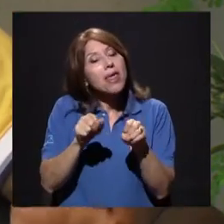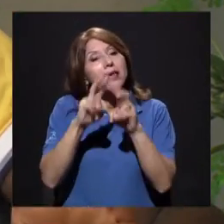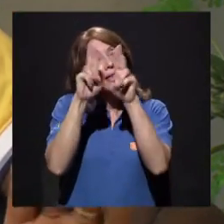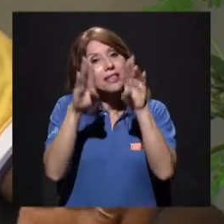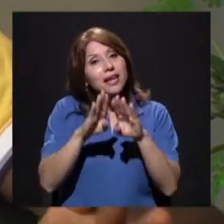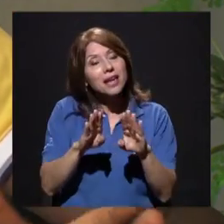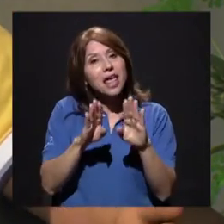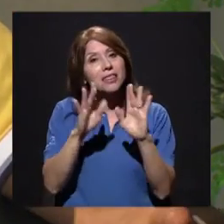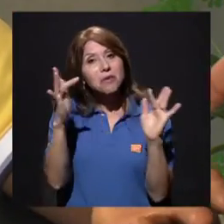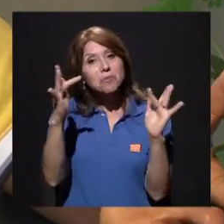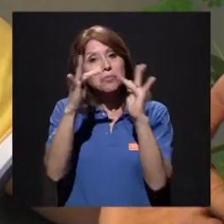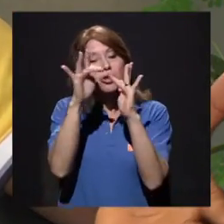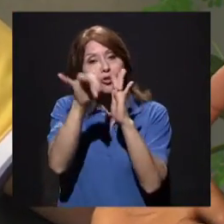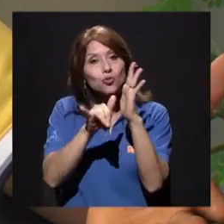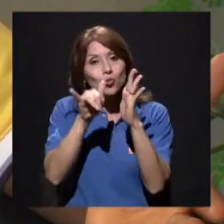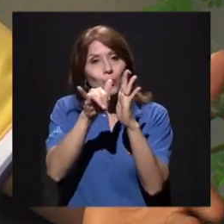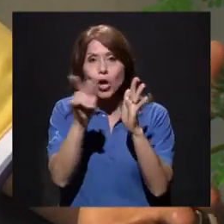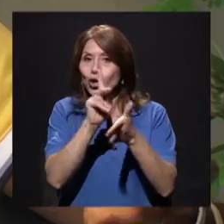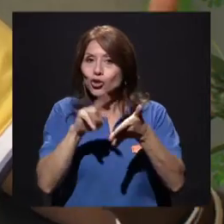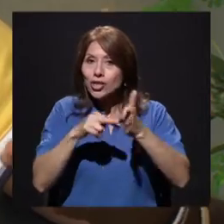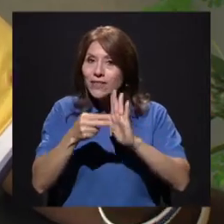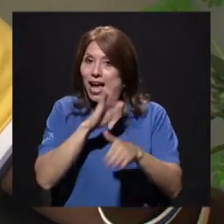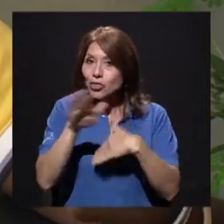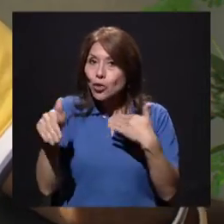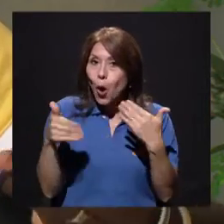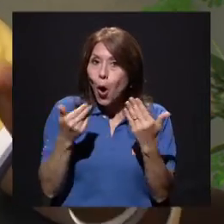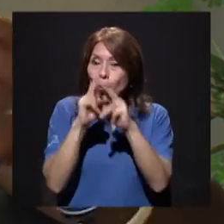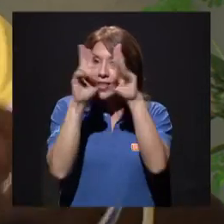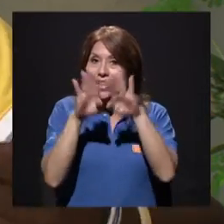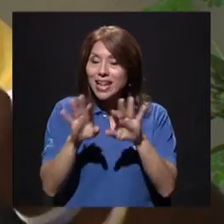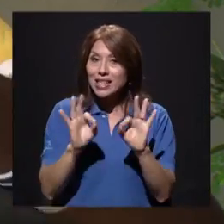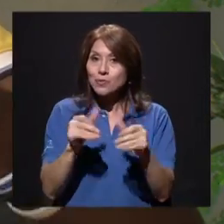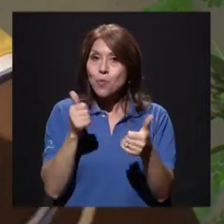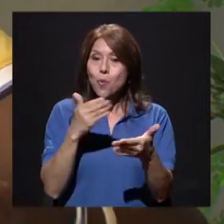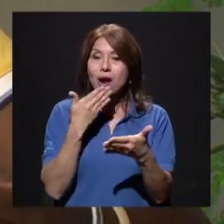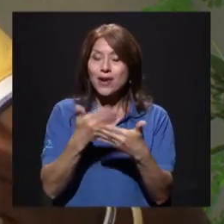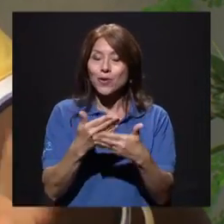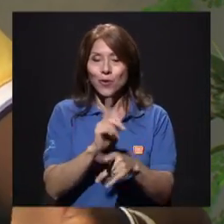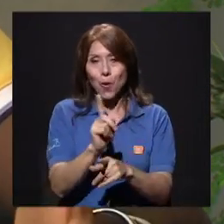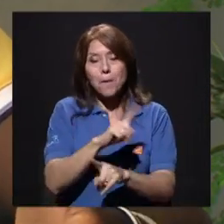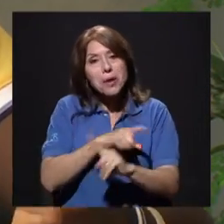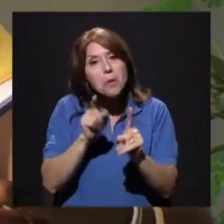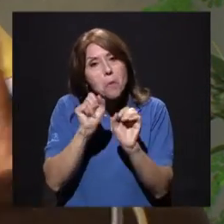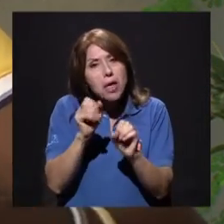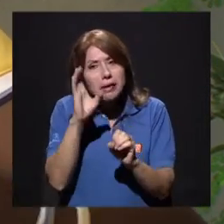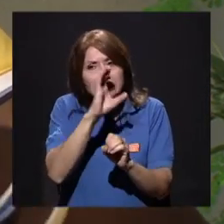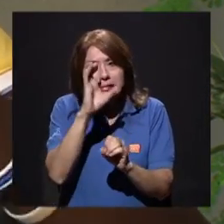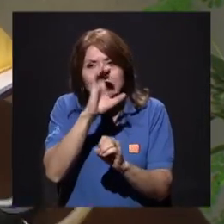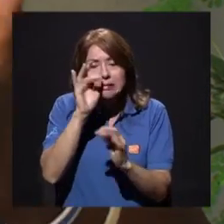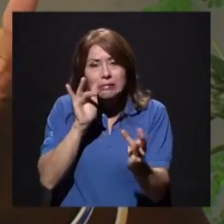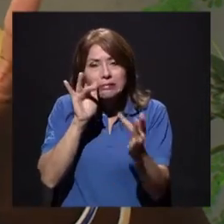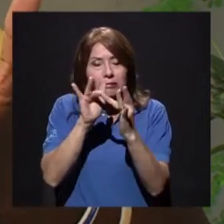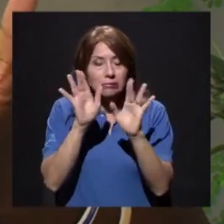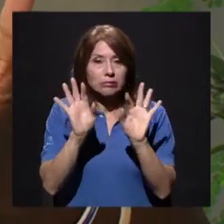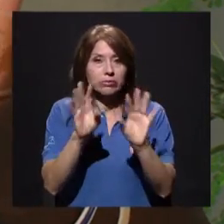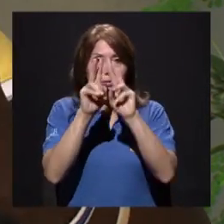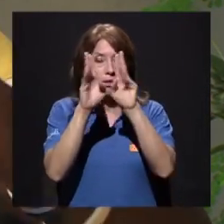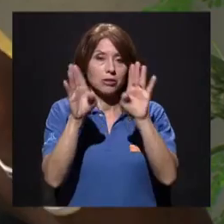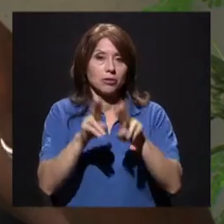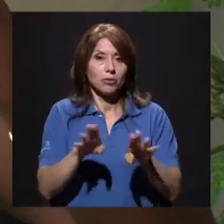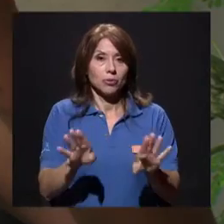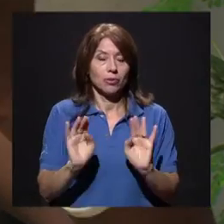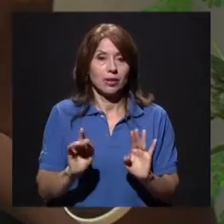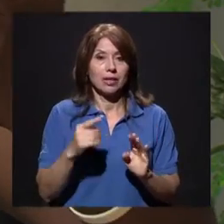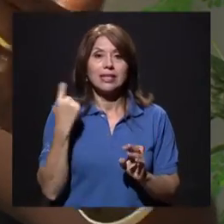todo lo que está en Internet es lo bueno, pero tengo que asesorarme por lo menos en ese campo. Entonces, siempre tengo que buscar